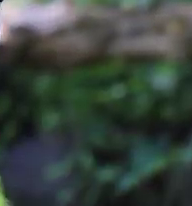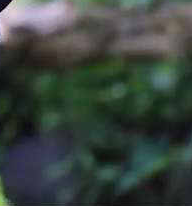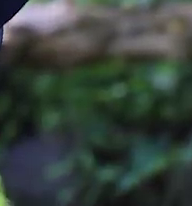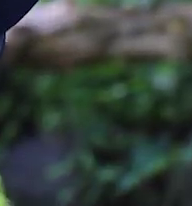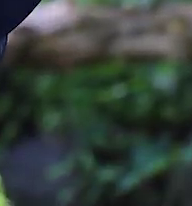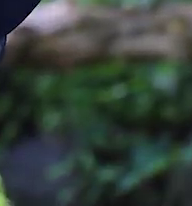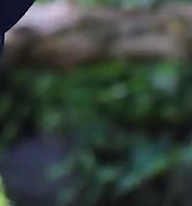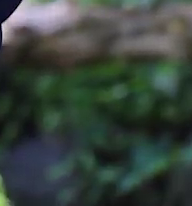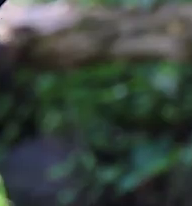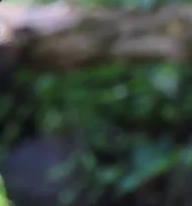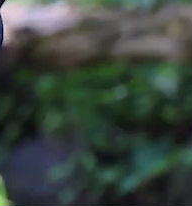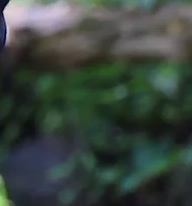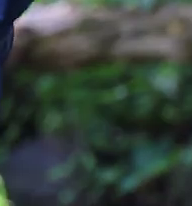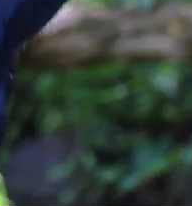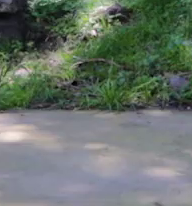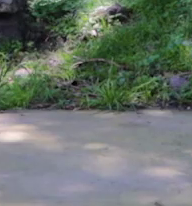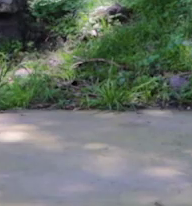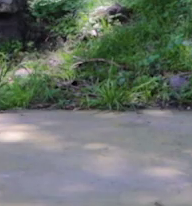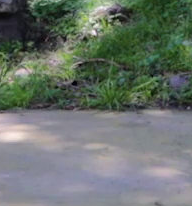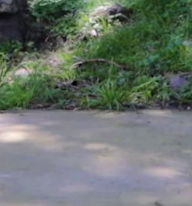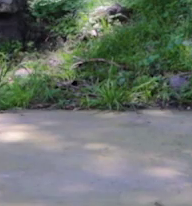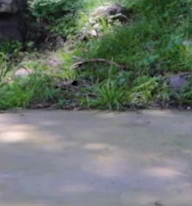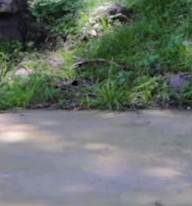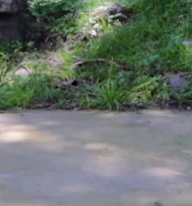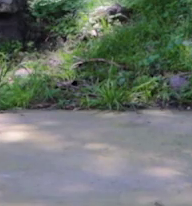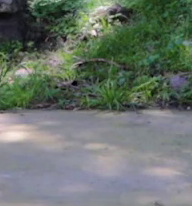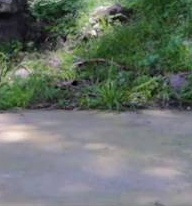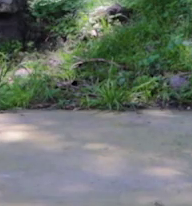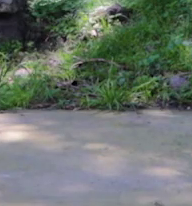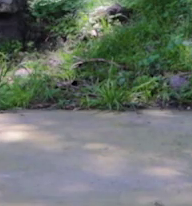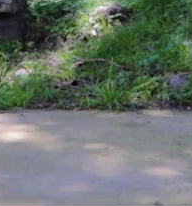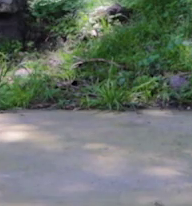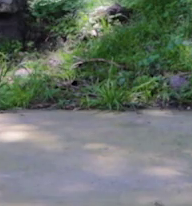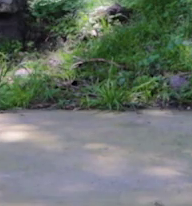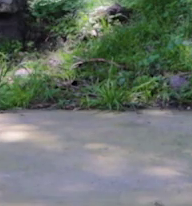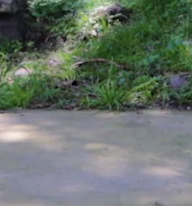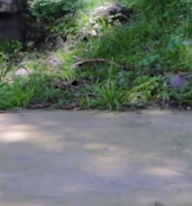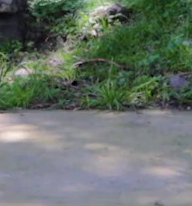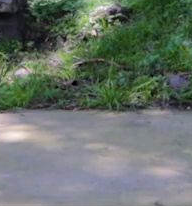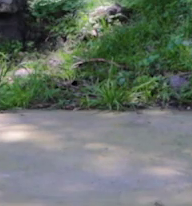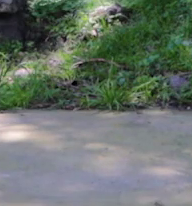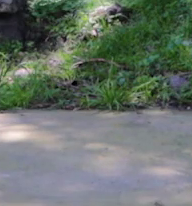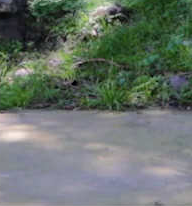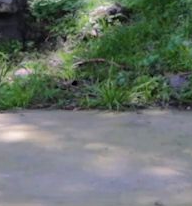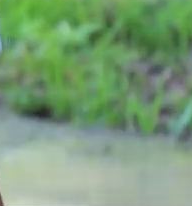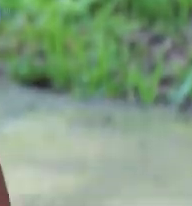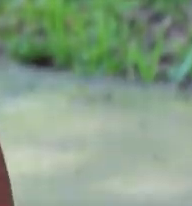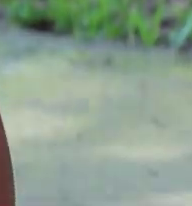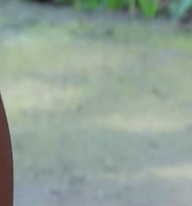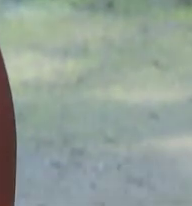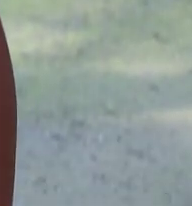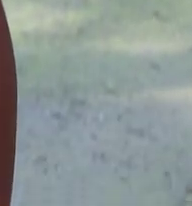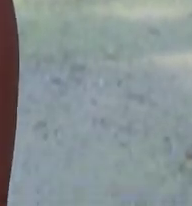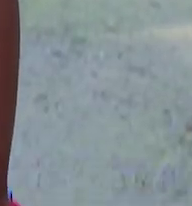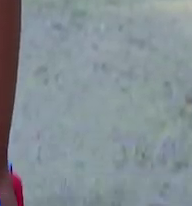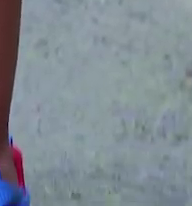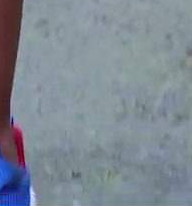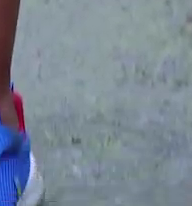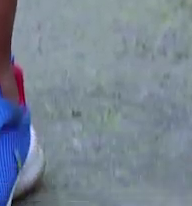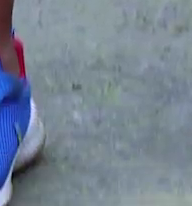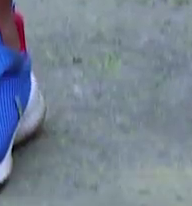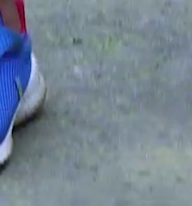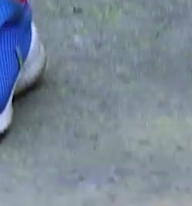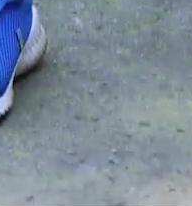Muy bien. Claro que sí. Bien. Descansamos, Jair. Bajamos los brazos.